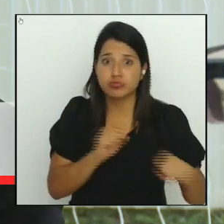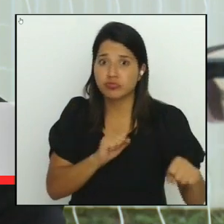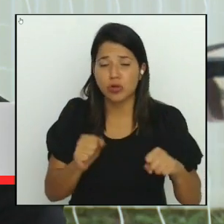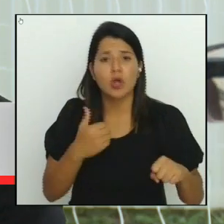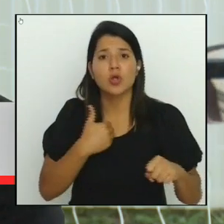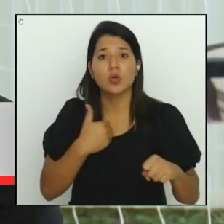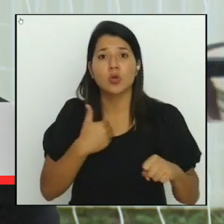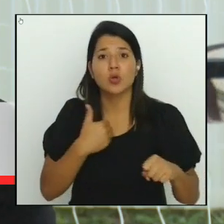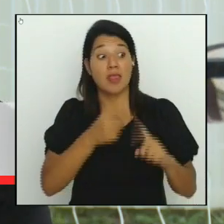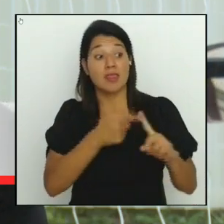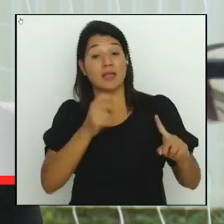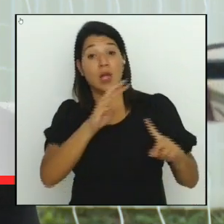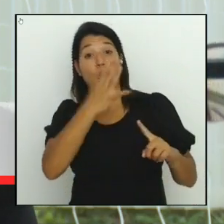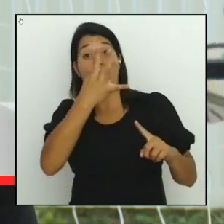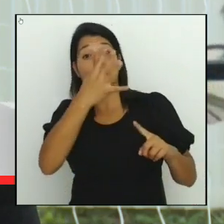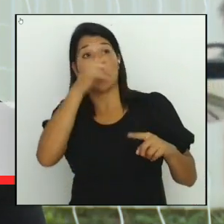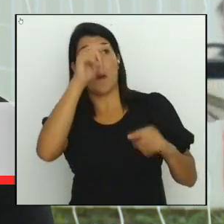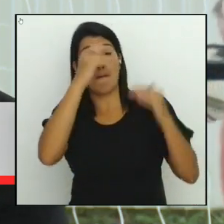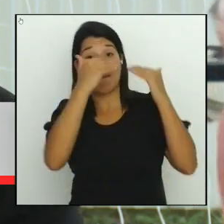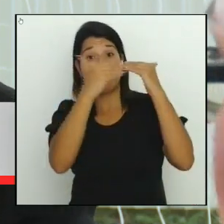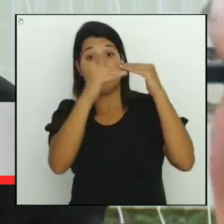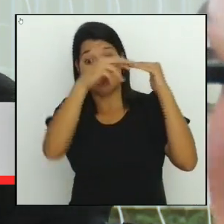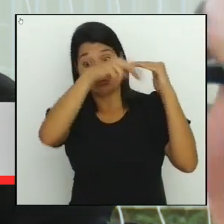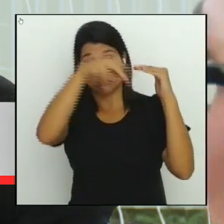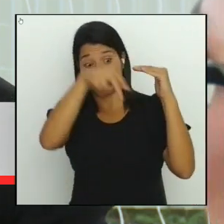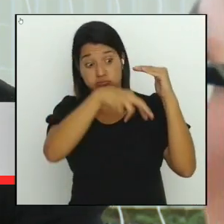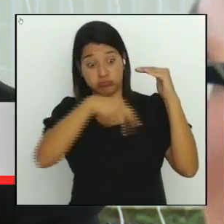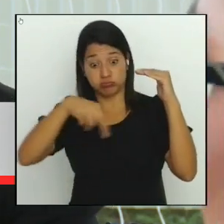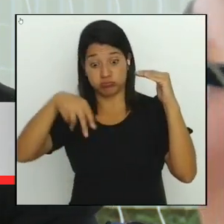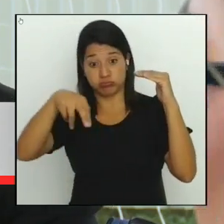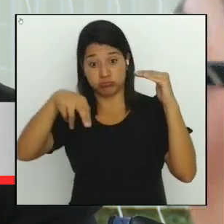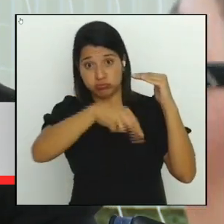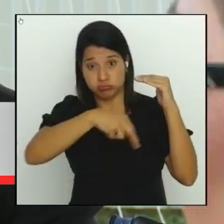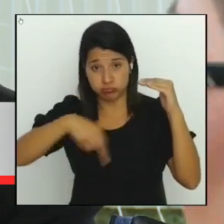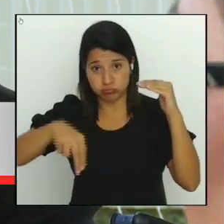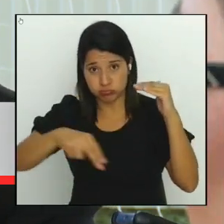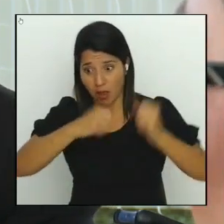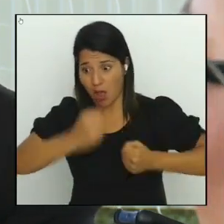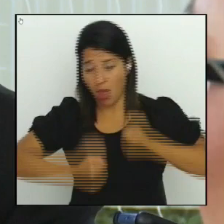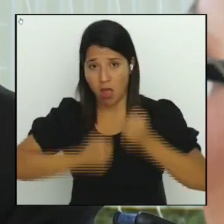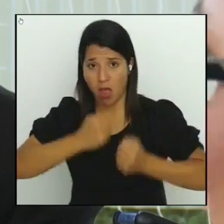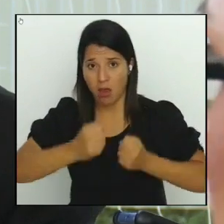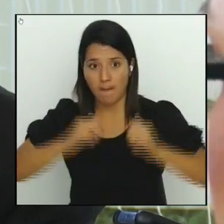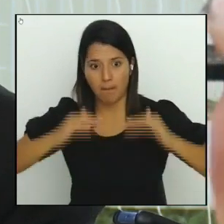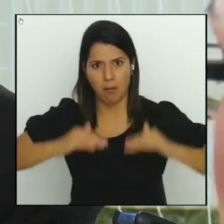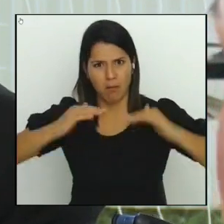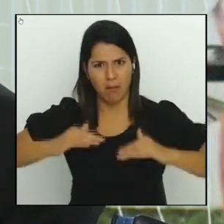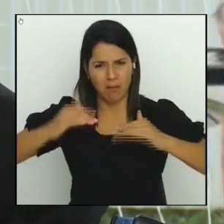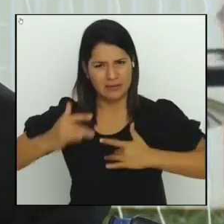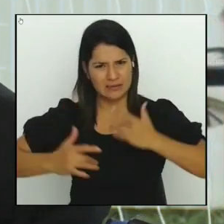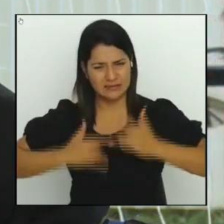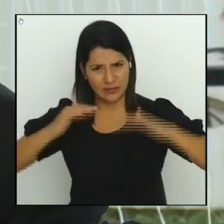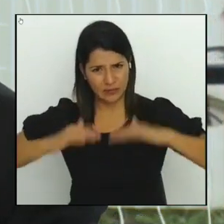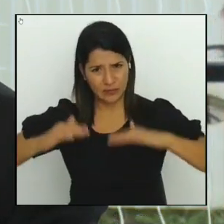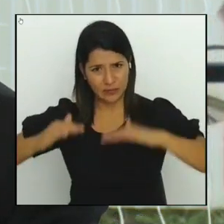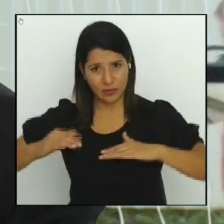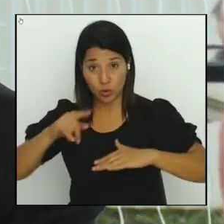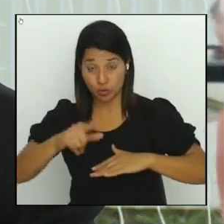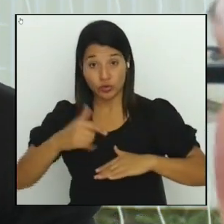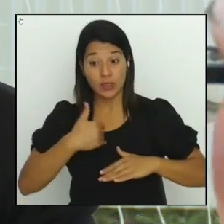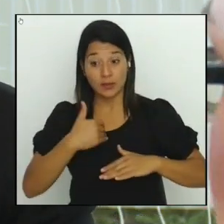nosotros? Se imaginan todos corriendo. Vea la altura. A la hora de bajar las gradas, usted tiene posibilidades de pegar su cabeza